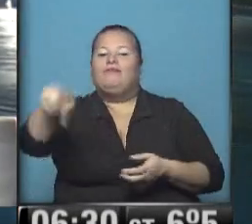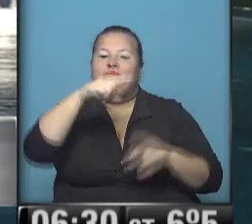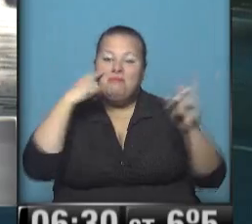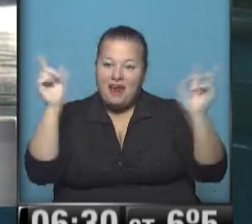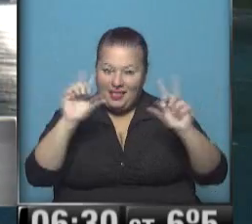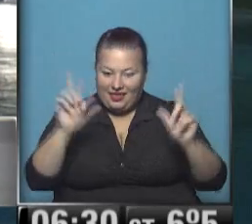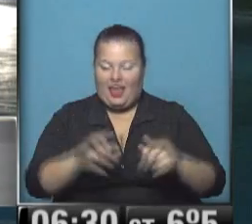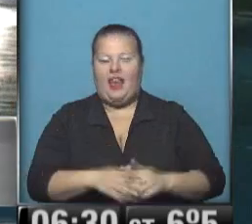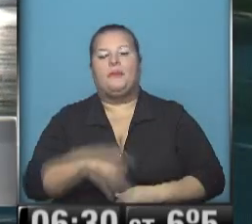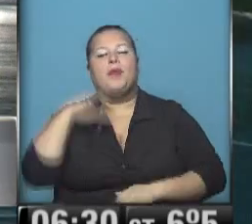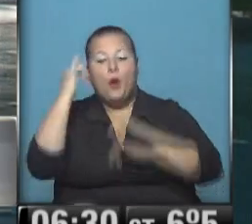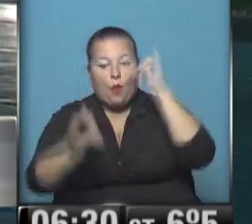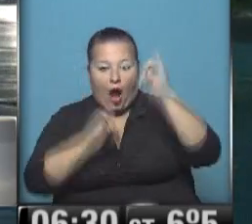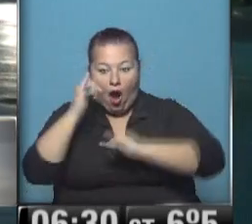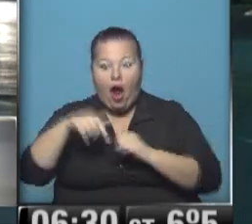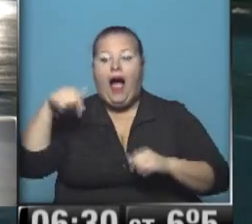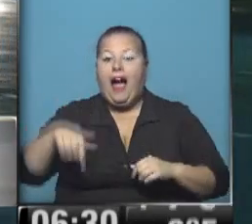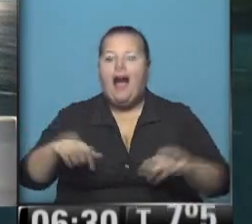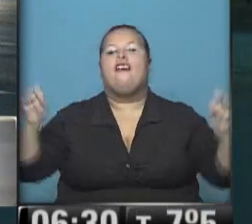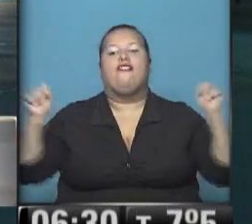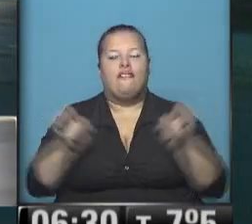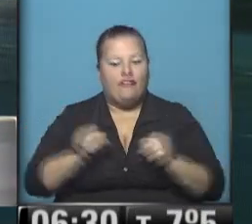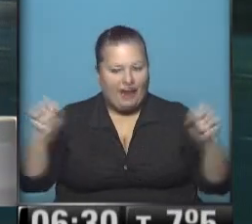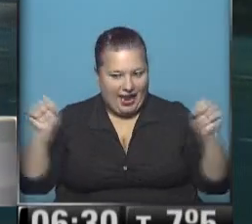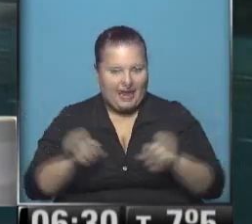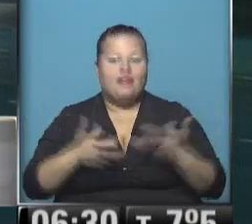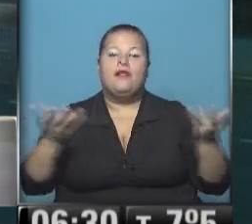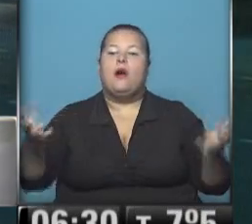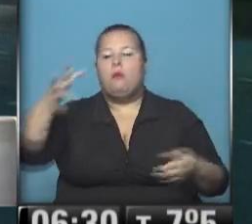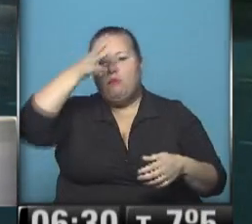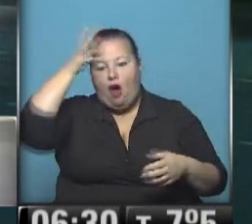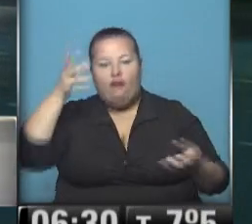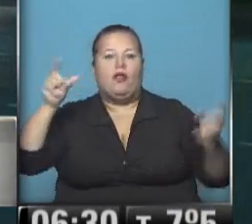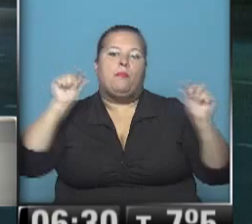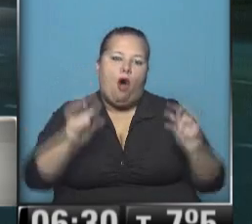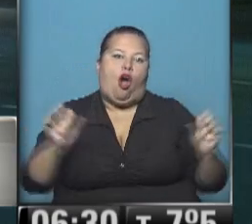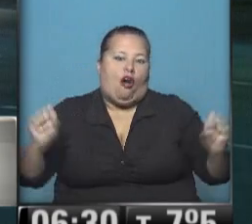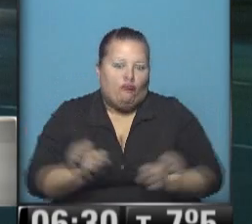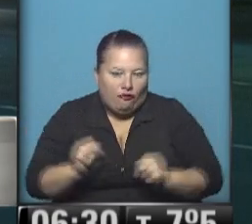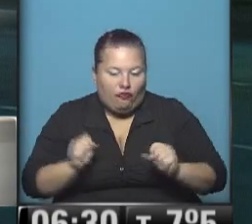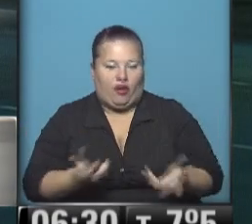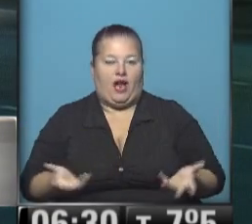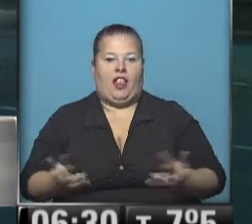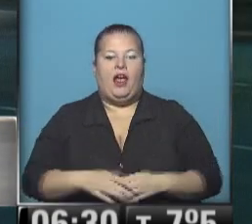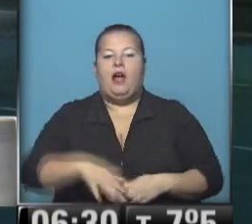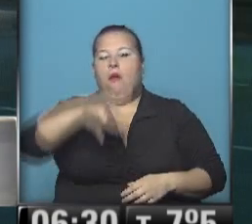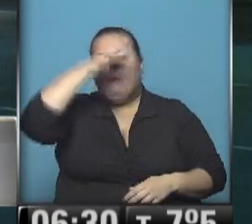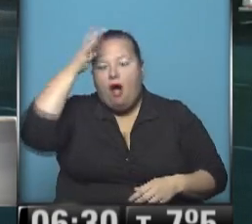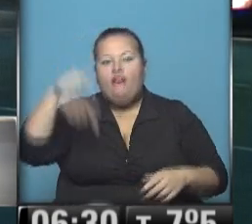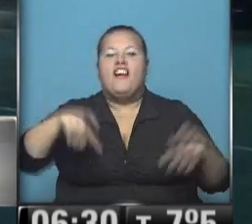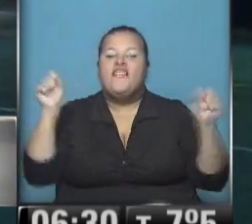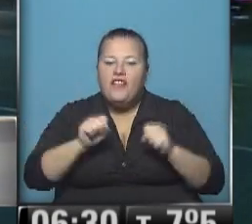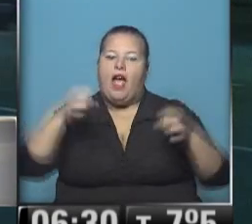¡Sí! Ya les cuento que está haciendo frío. Bueno, al fin vino un poco de frío. Al fin el